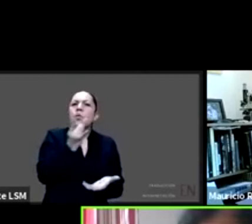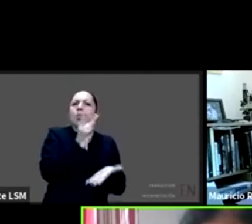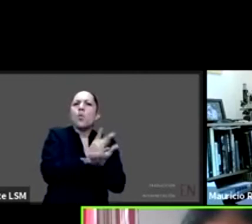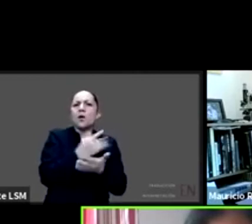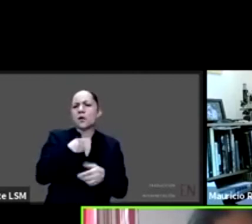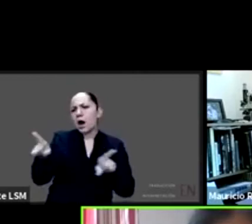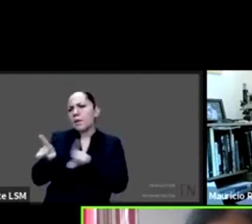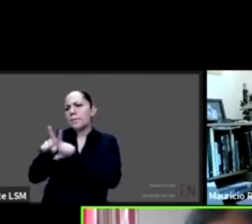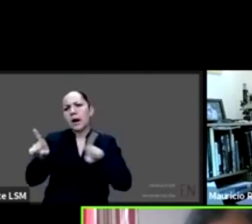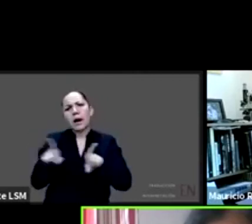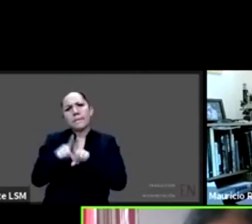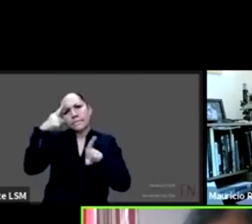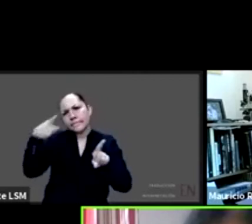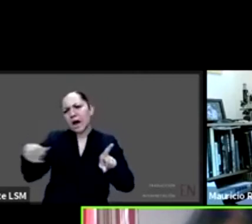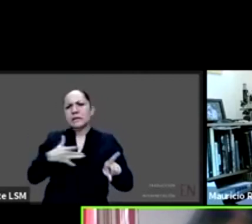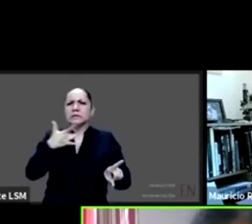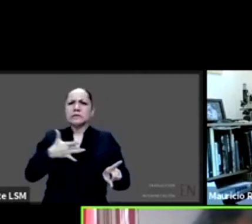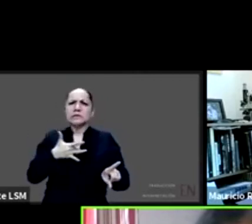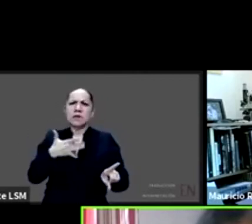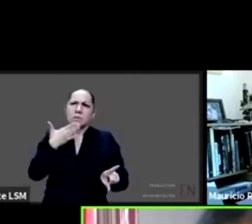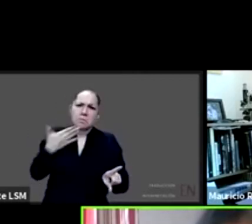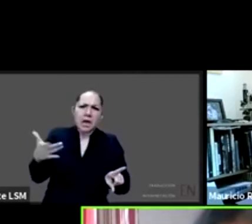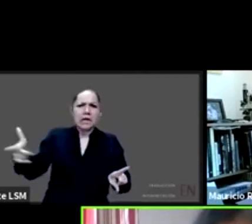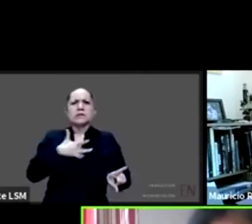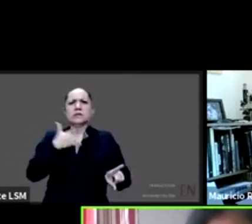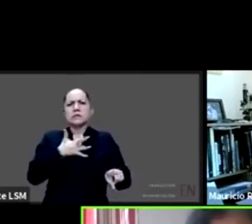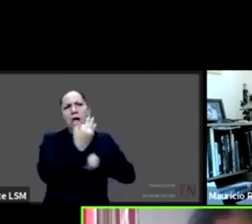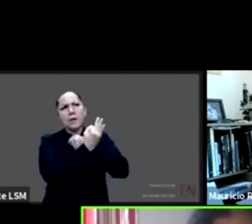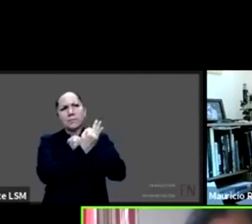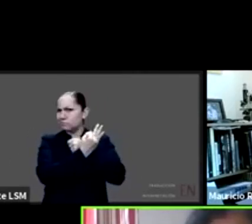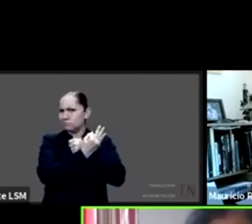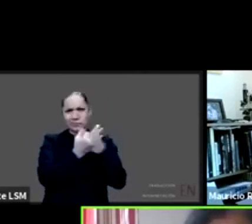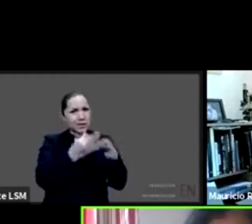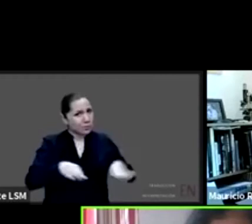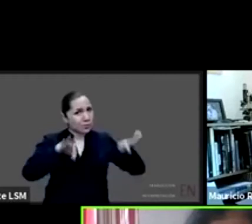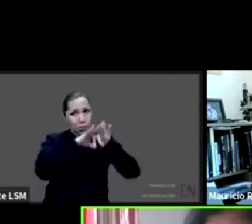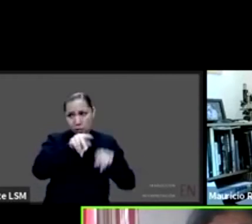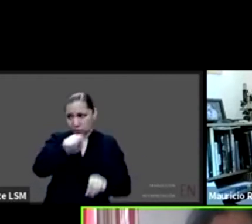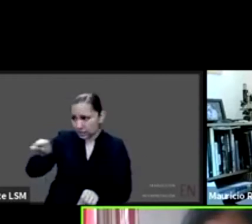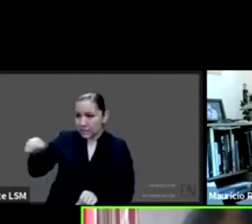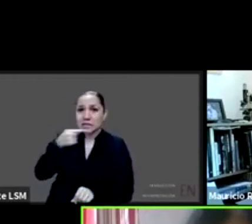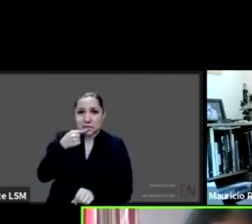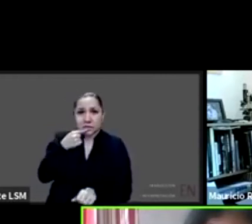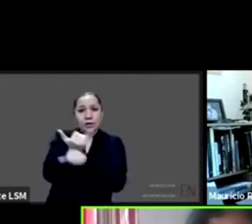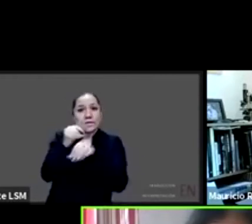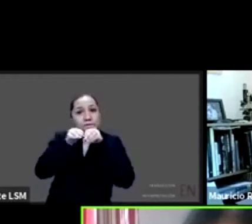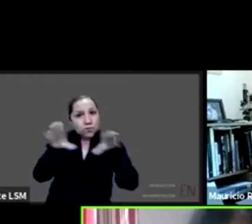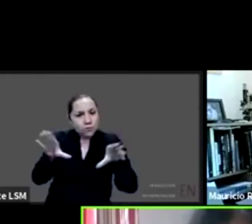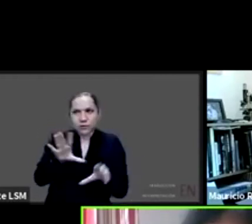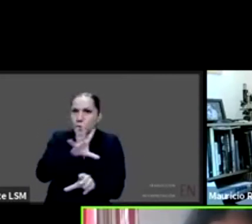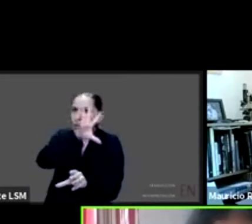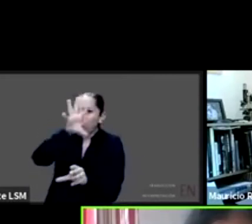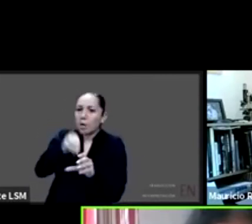decir, básicamente también tiene que contemplar que los niños tienen que estar informados de acuerdo a su edad y de